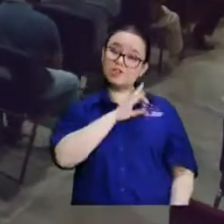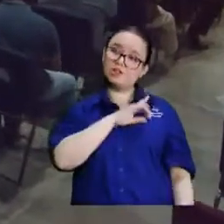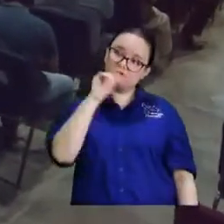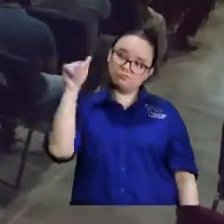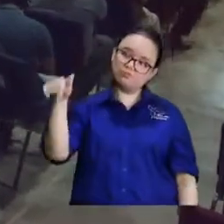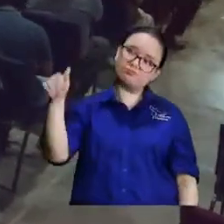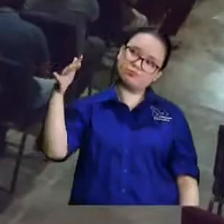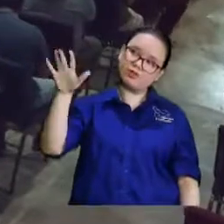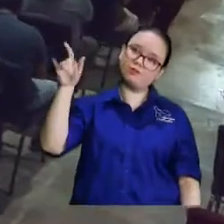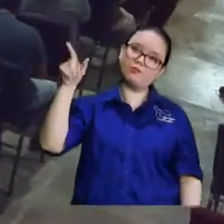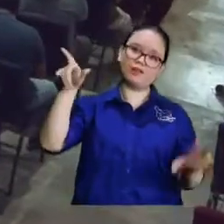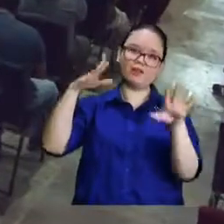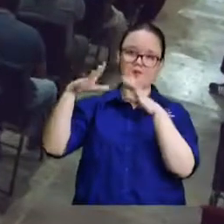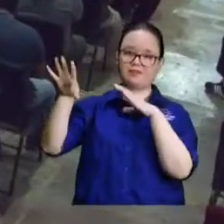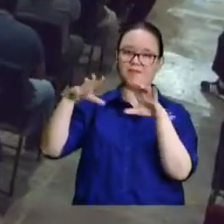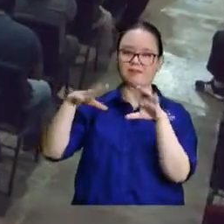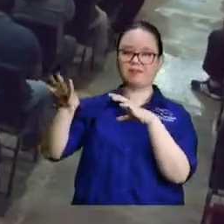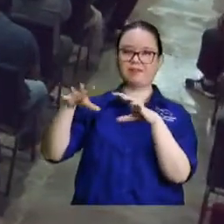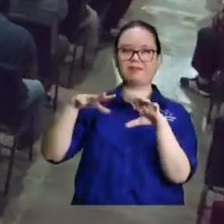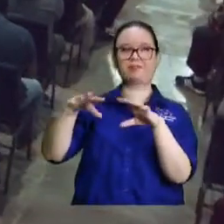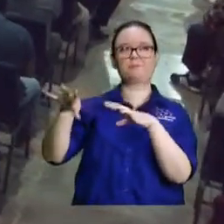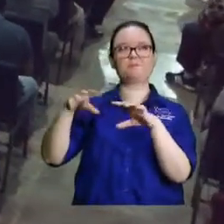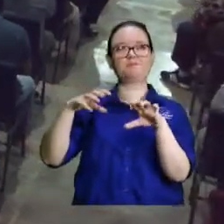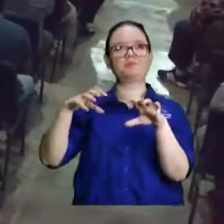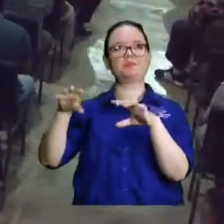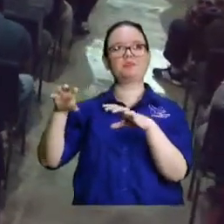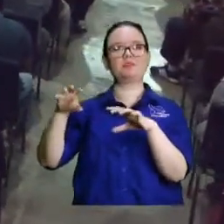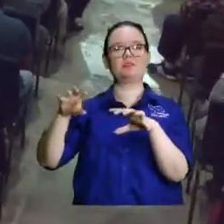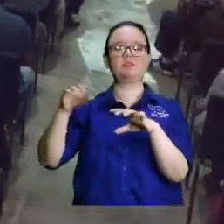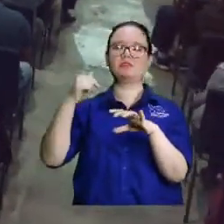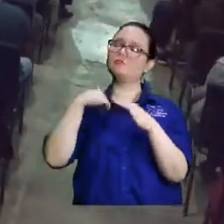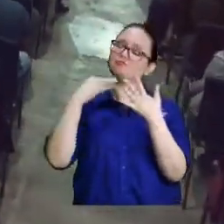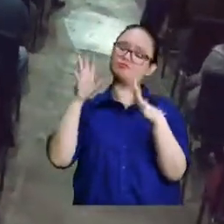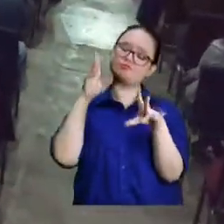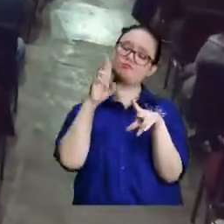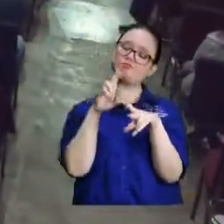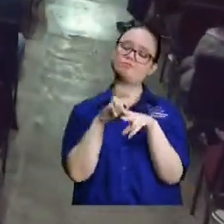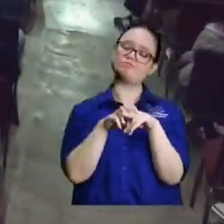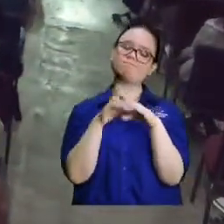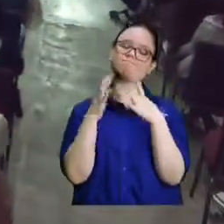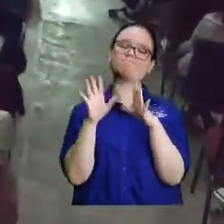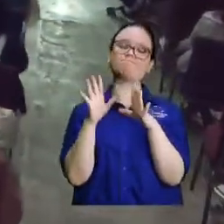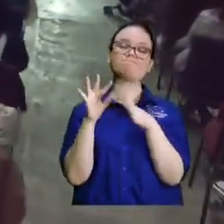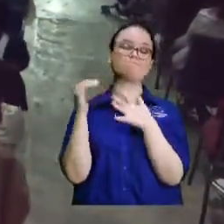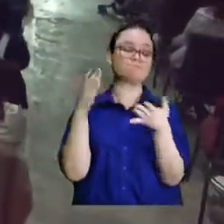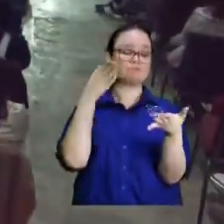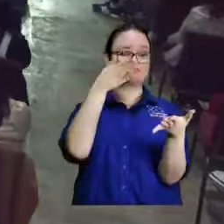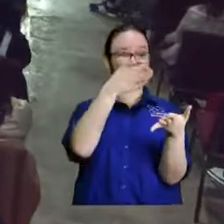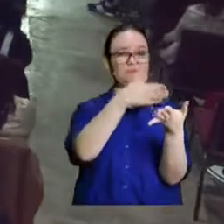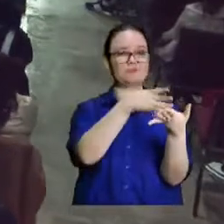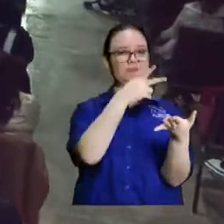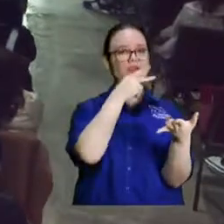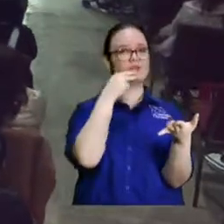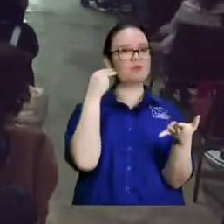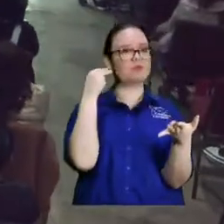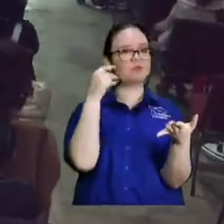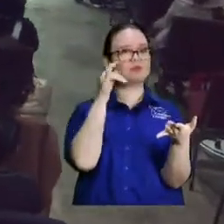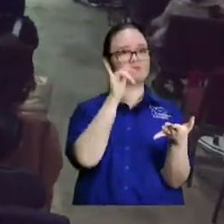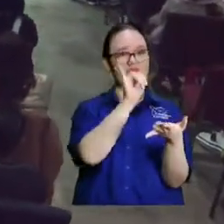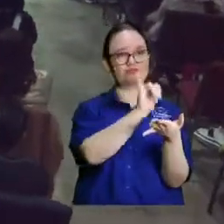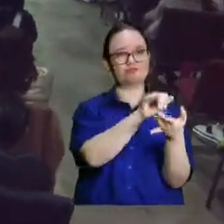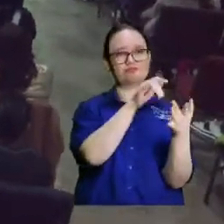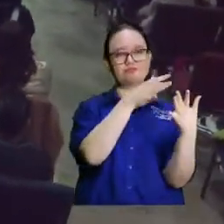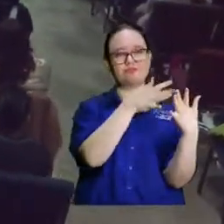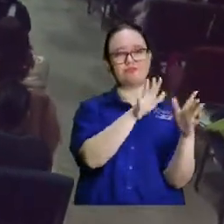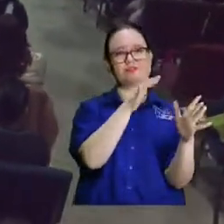en el retiro y me llegaron a dejar el hotel un ratito para